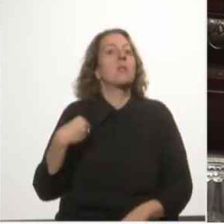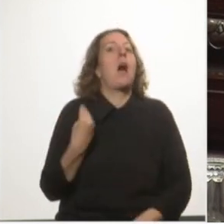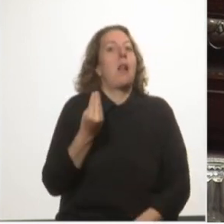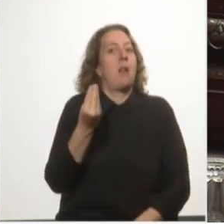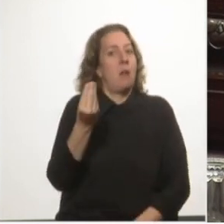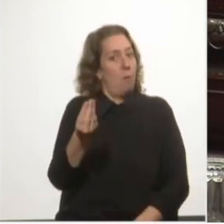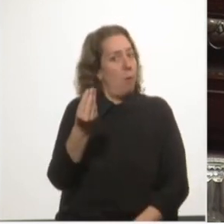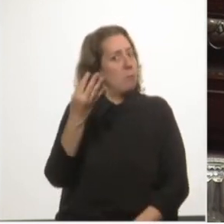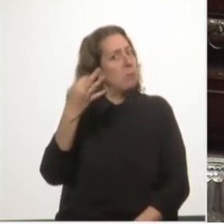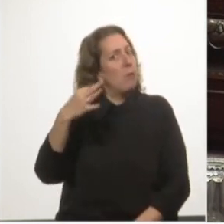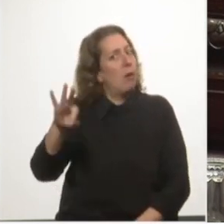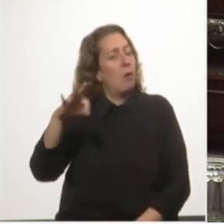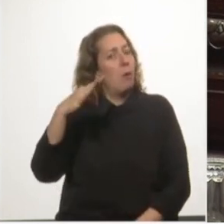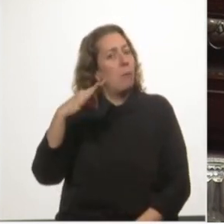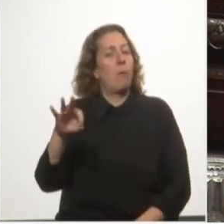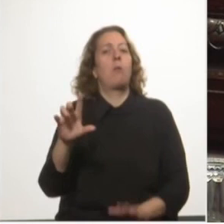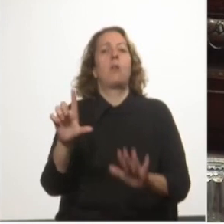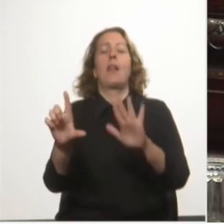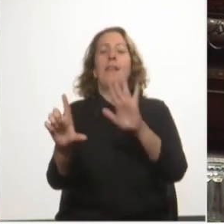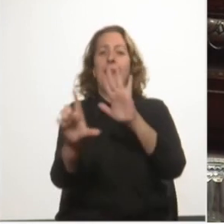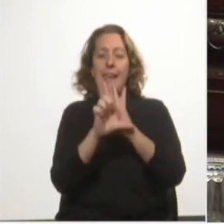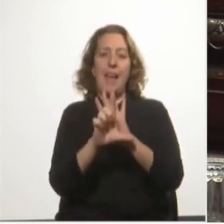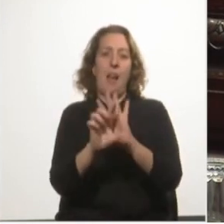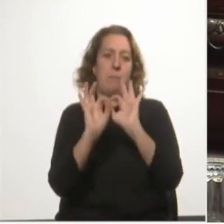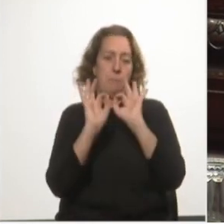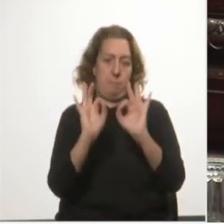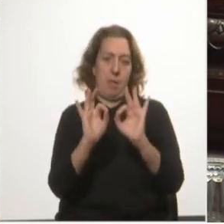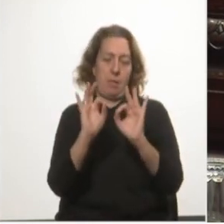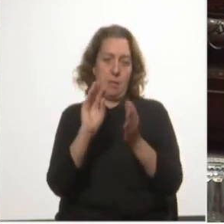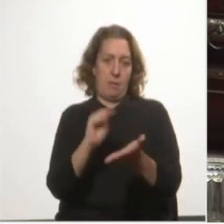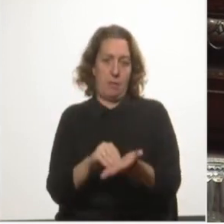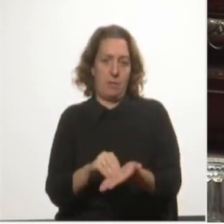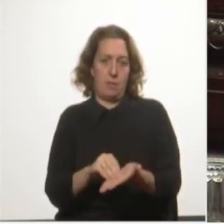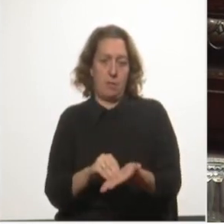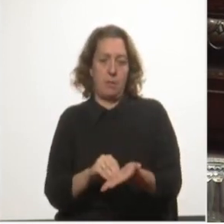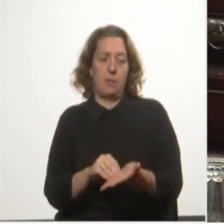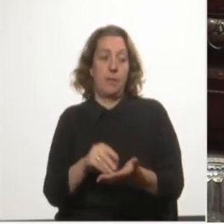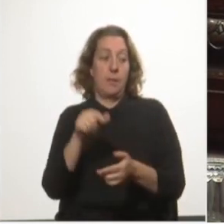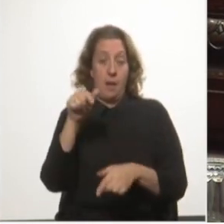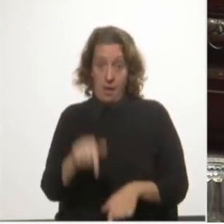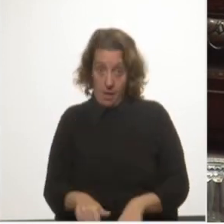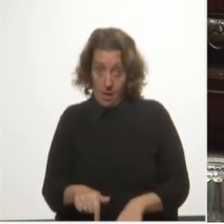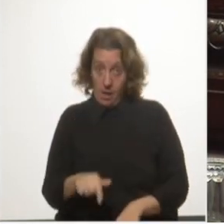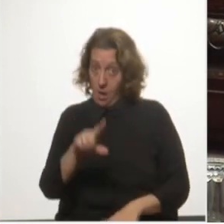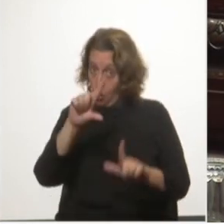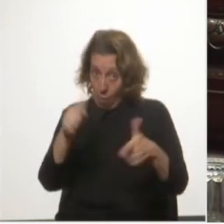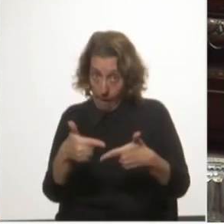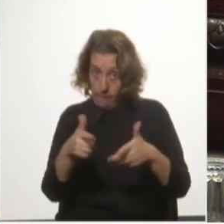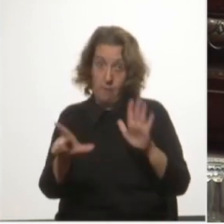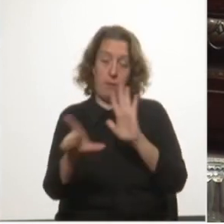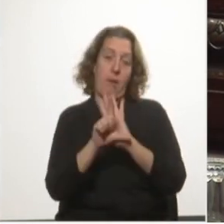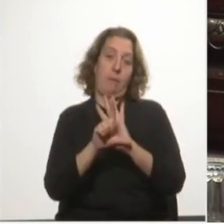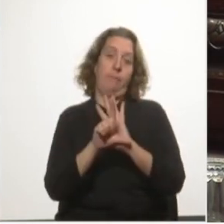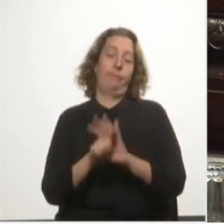legalmente establecidos. Y acá si hay algo que no hay, es ley.